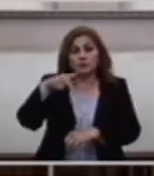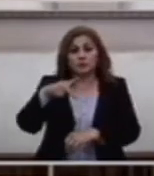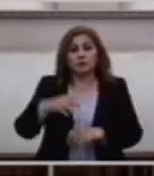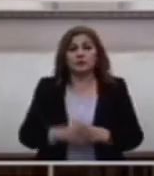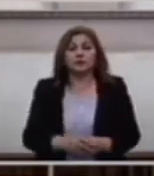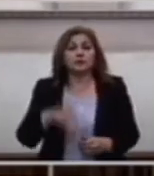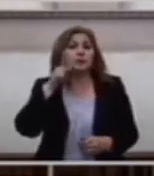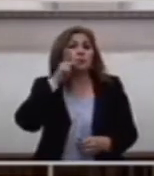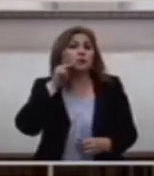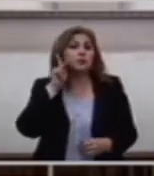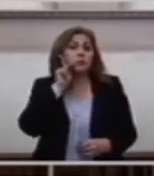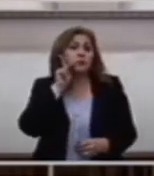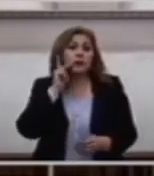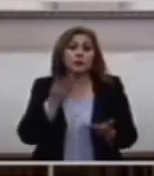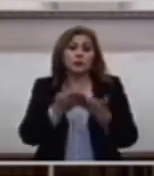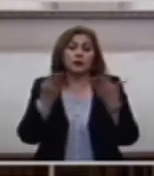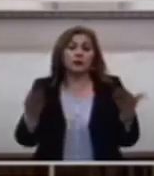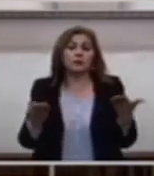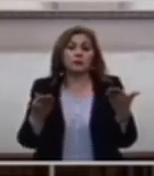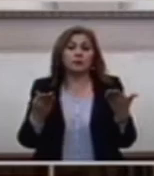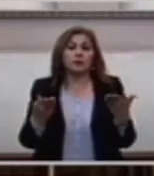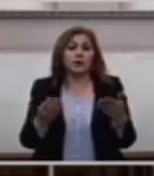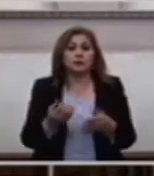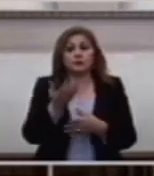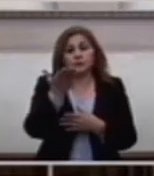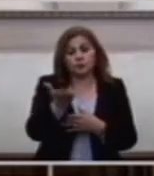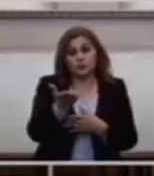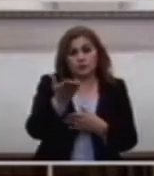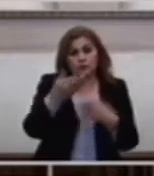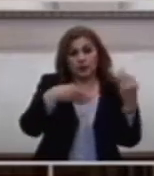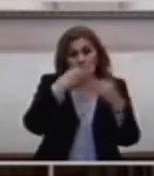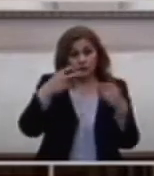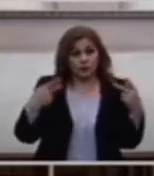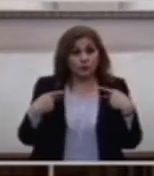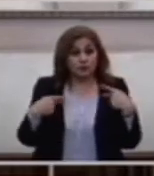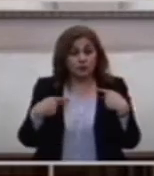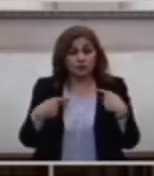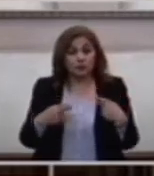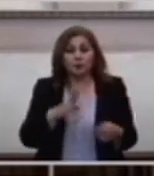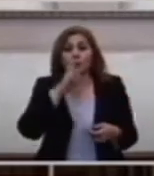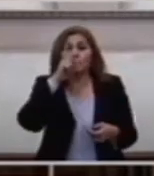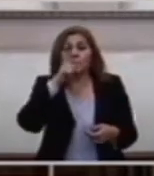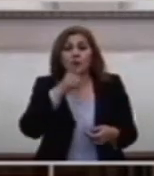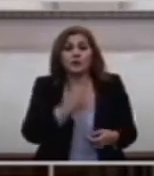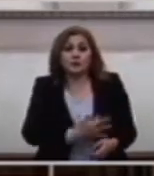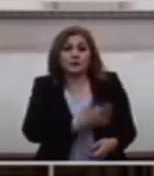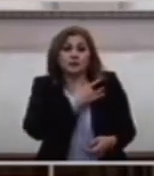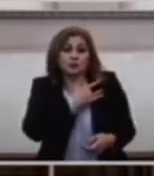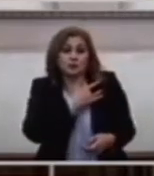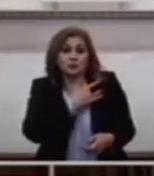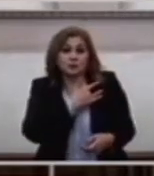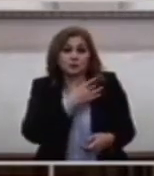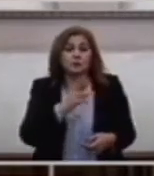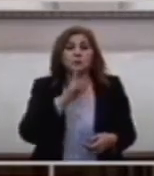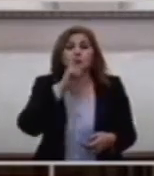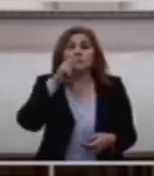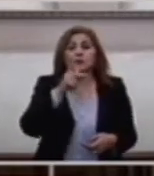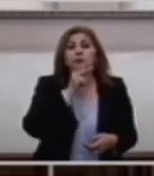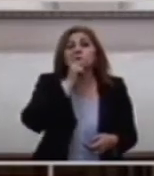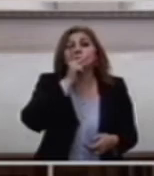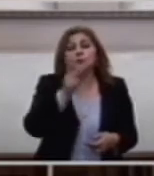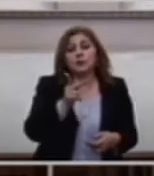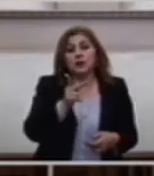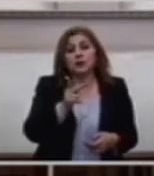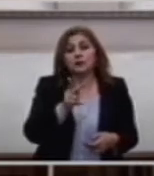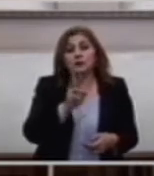Hoy nos Pide a Todos Mejor Actitud Mejores Palabras Y